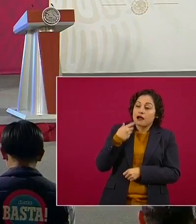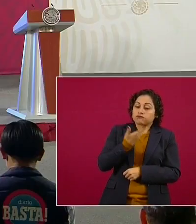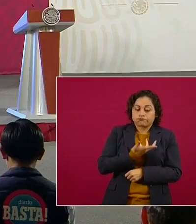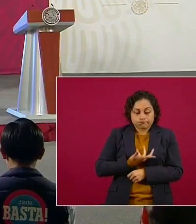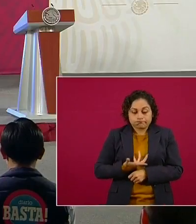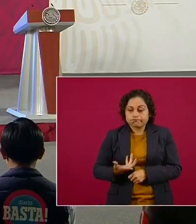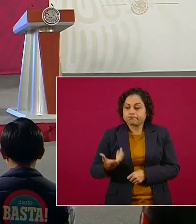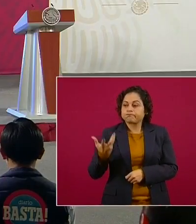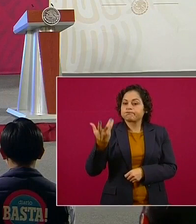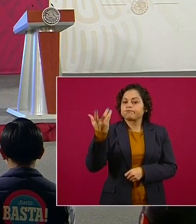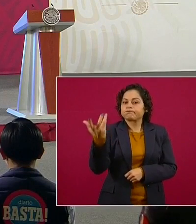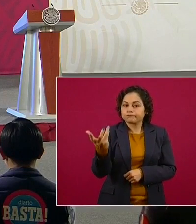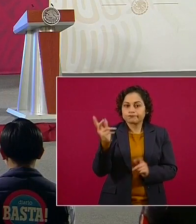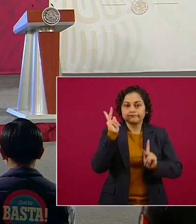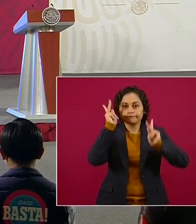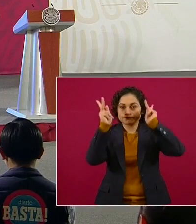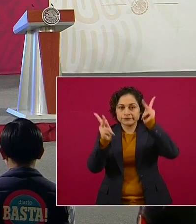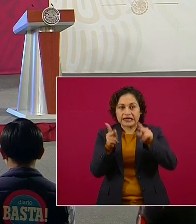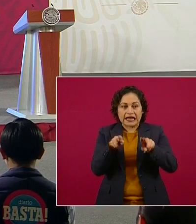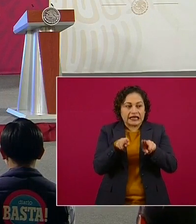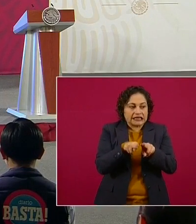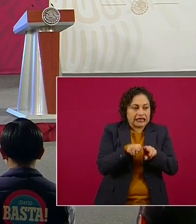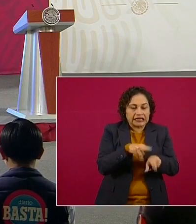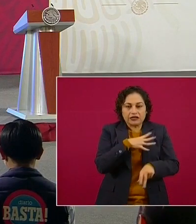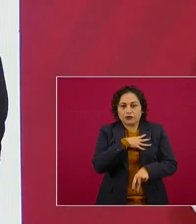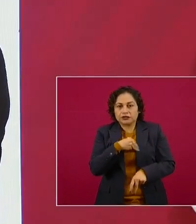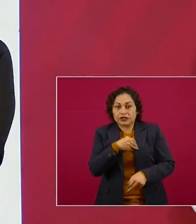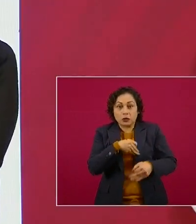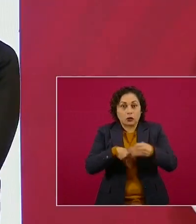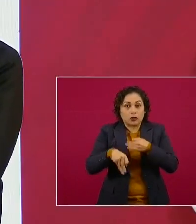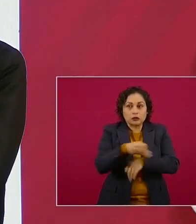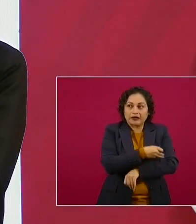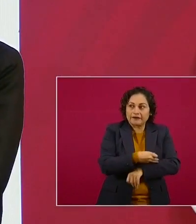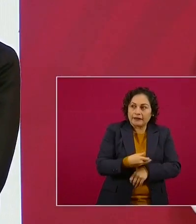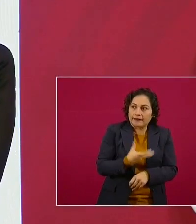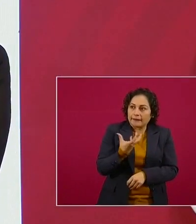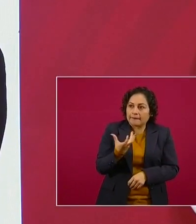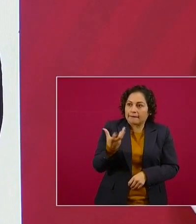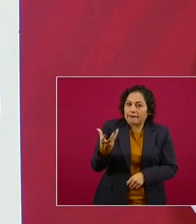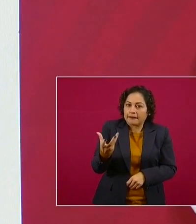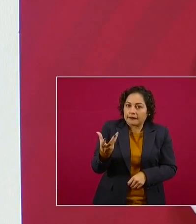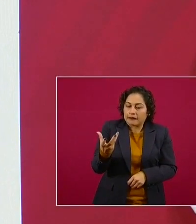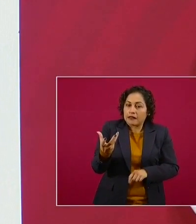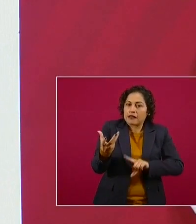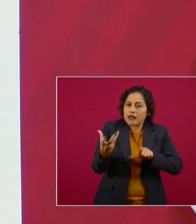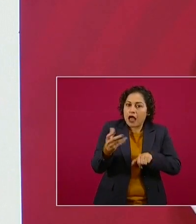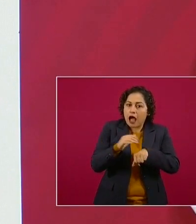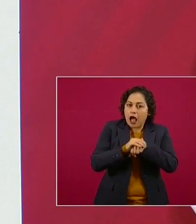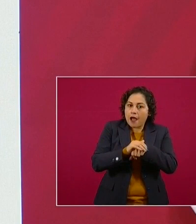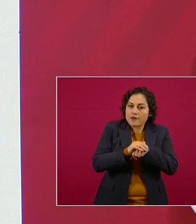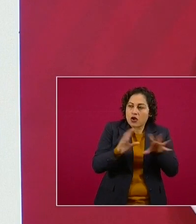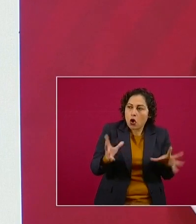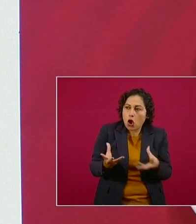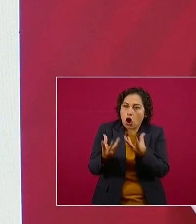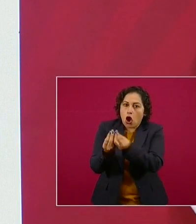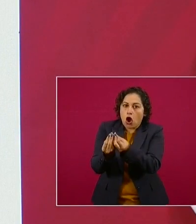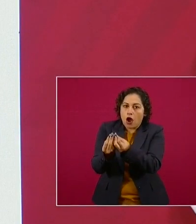y todos los nietos y además amigos, pues ya con eso.